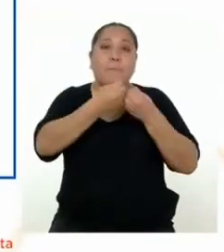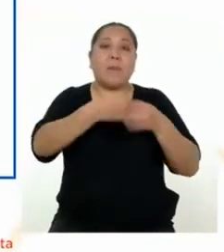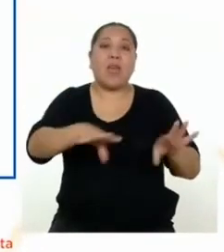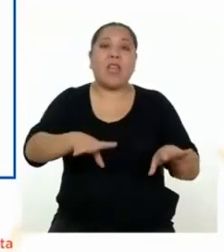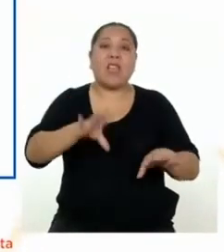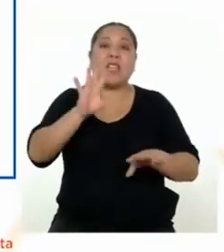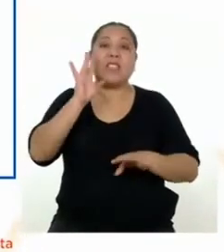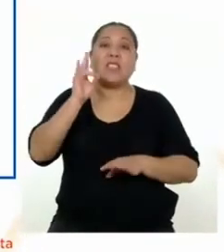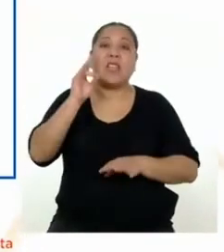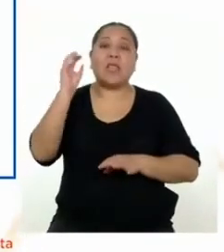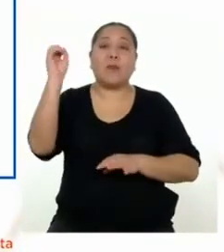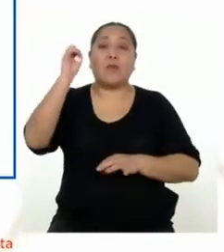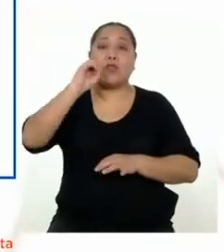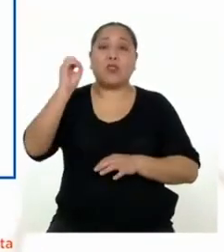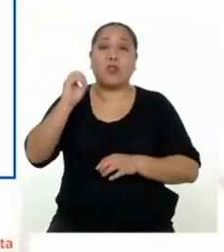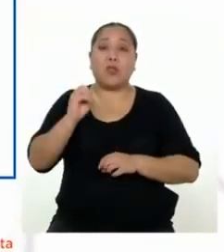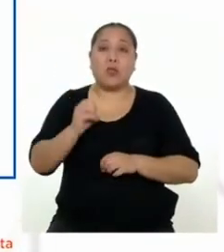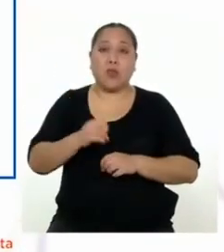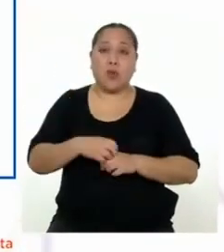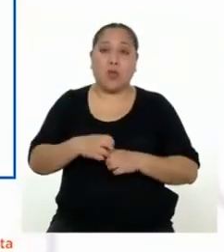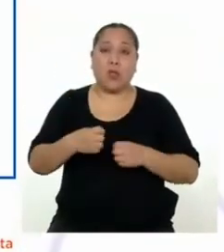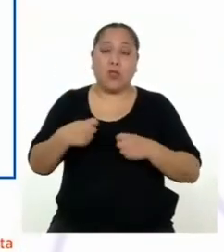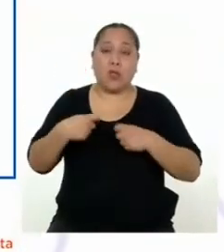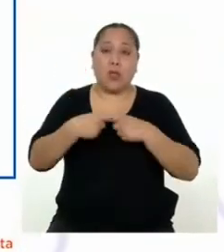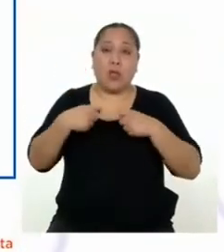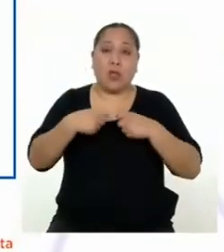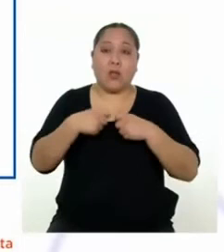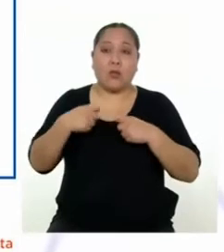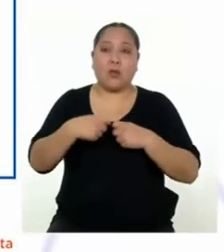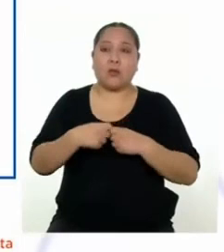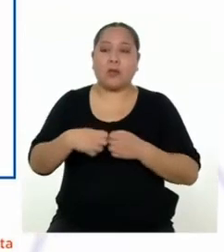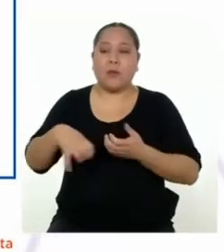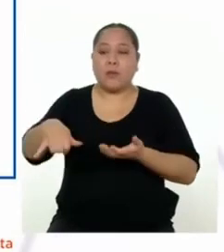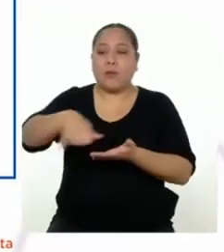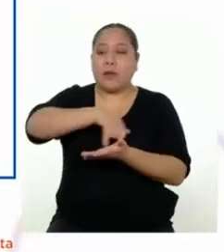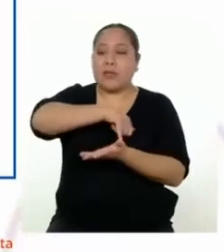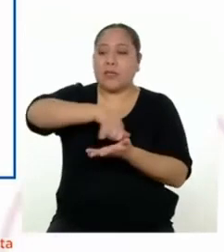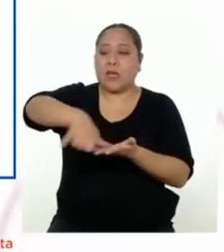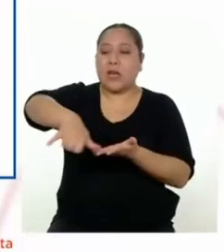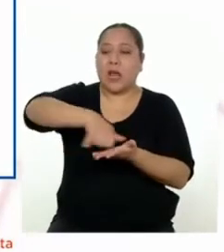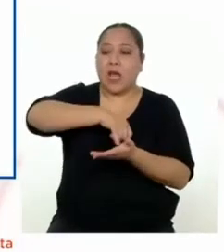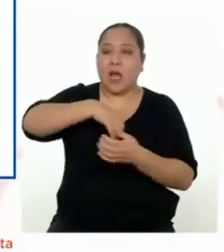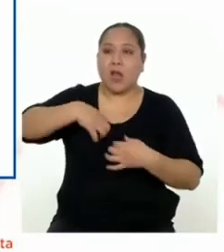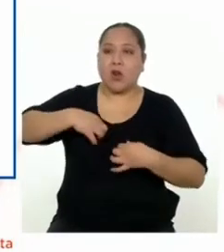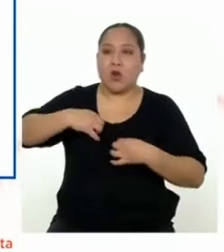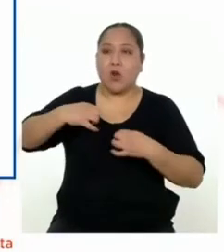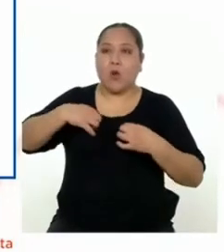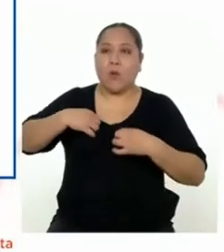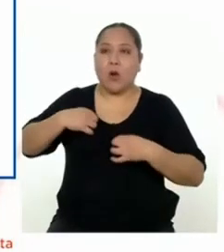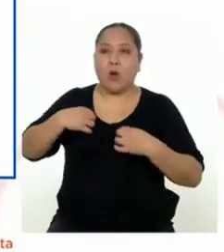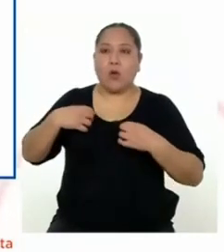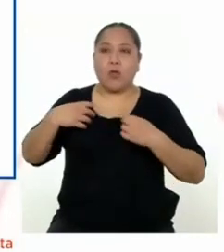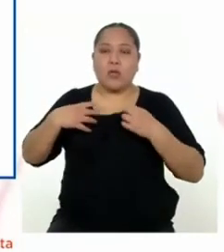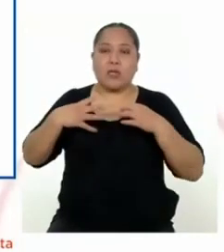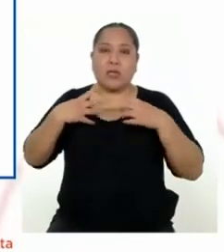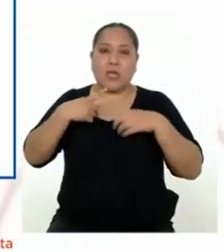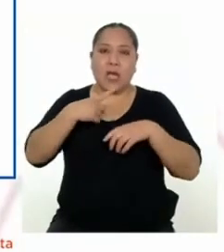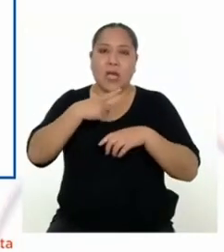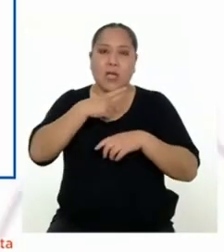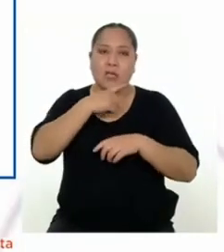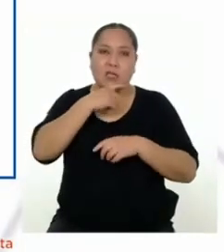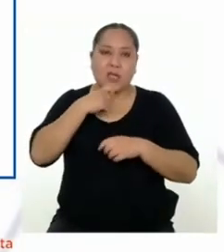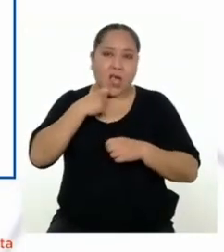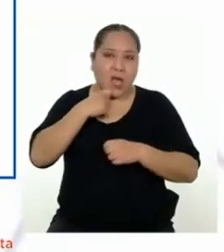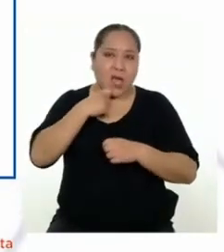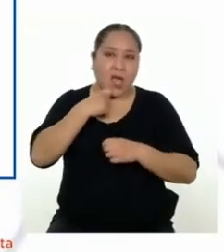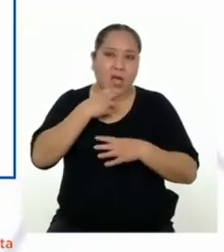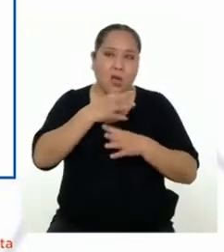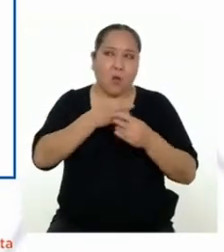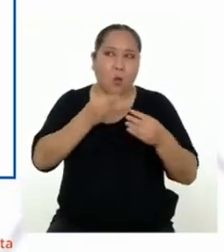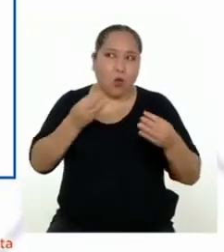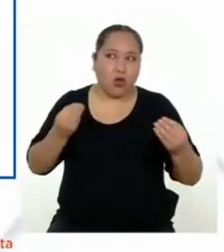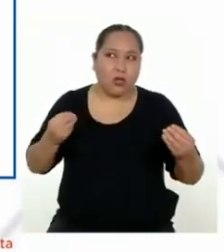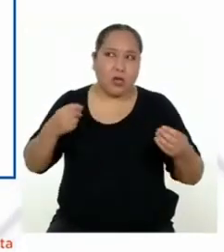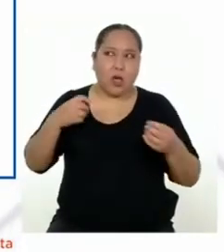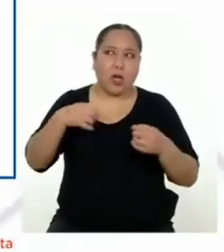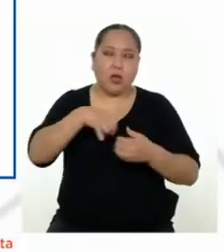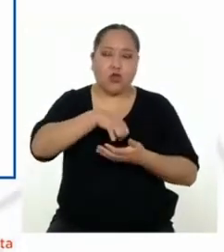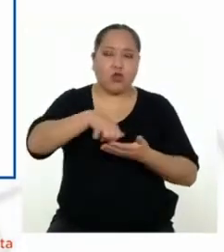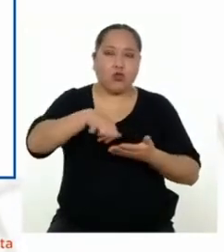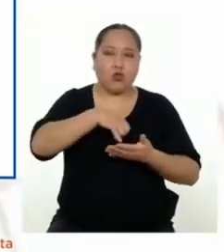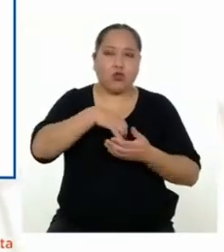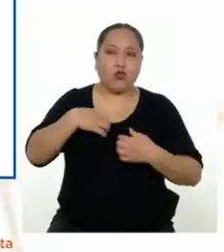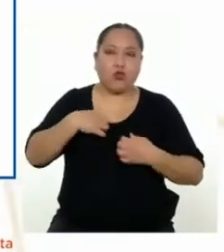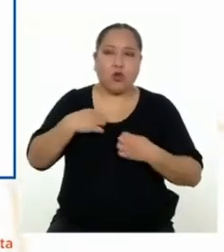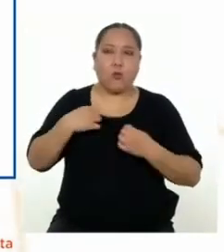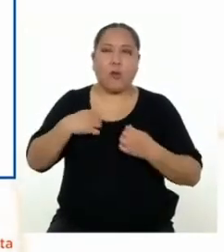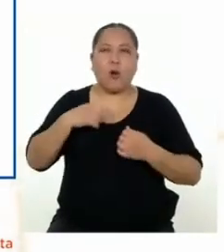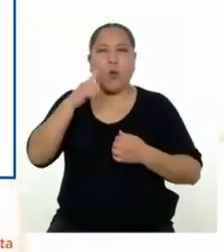% de energía y que se debe planchar la ropa cuando esté seca y la mayor cantidad a la vez. Entonces, creo que